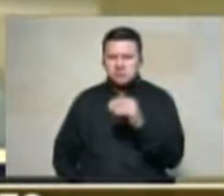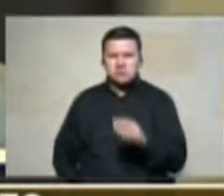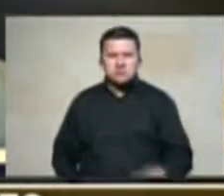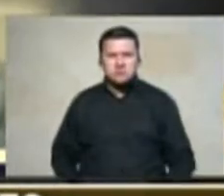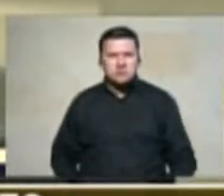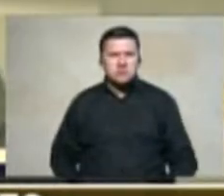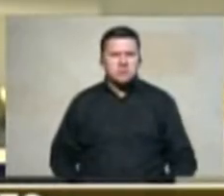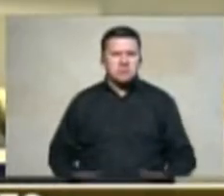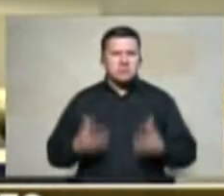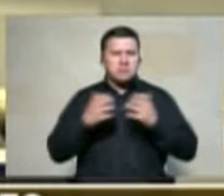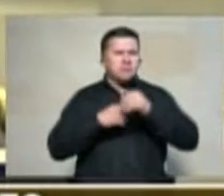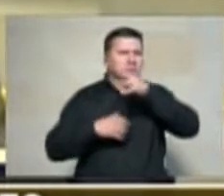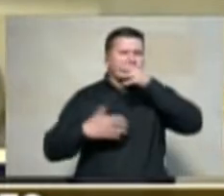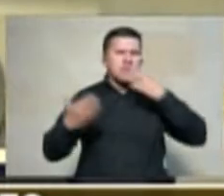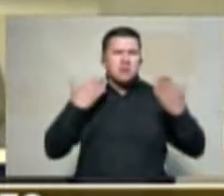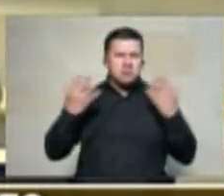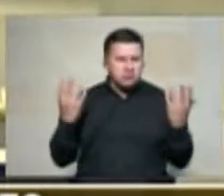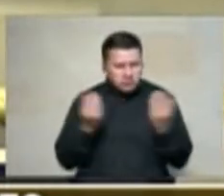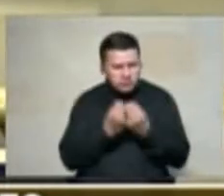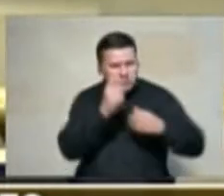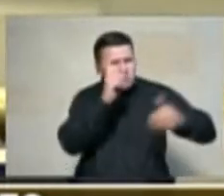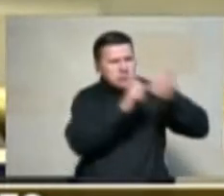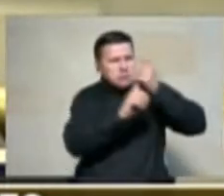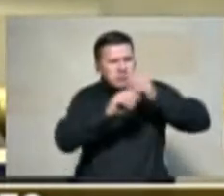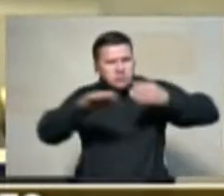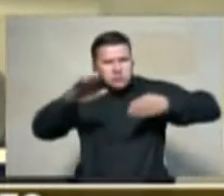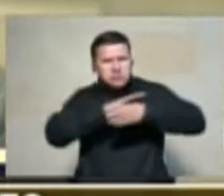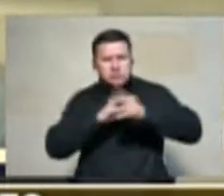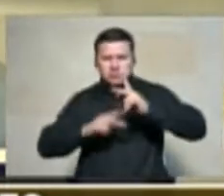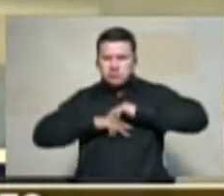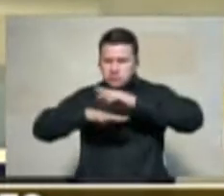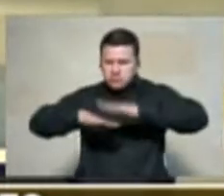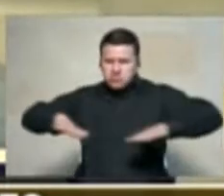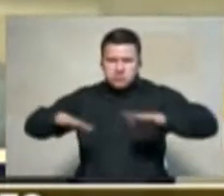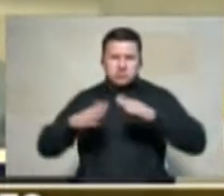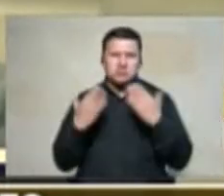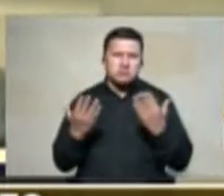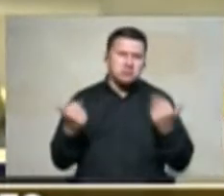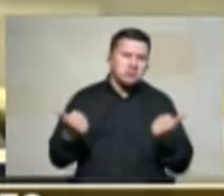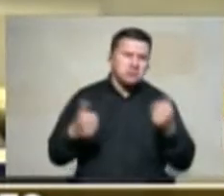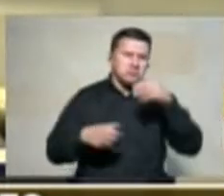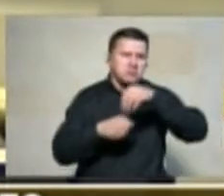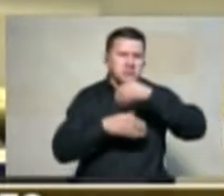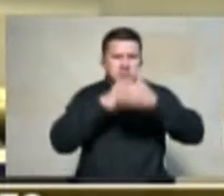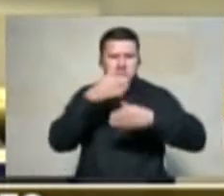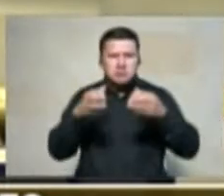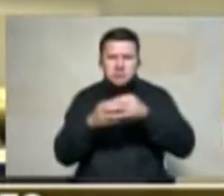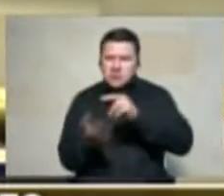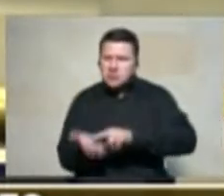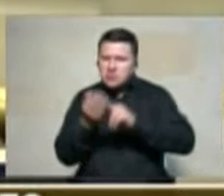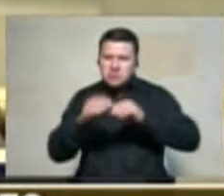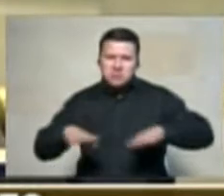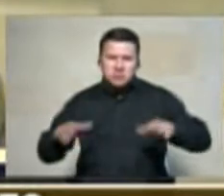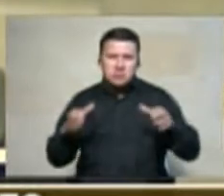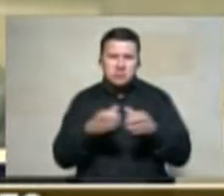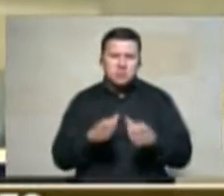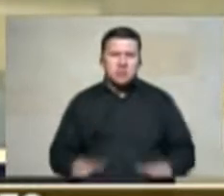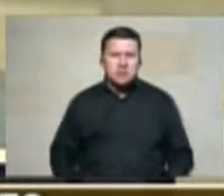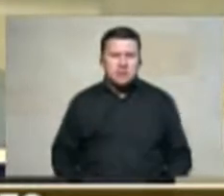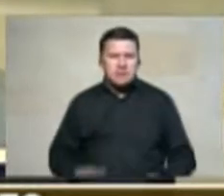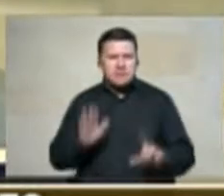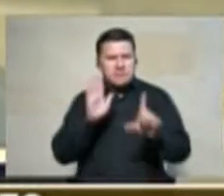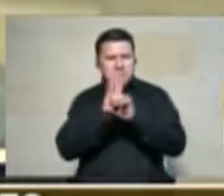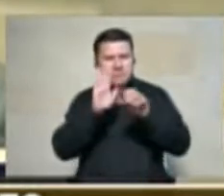que logran el acceso a la propiedad bien sea a través de los procesos de restitución que prevé esta ley o bien sea a través de los